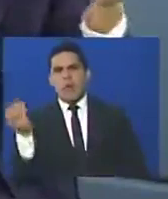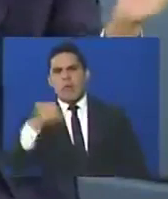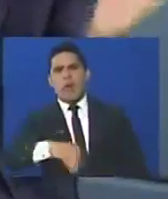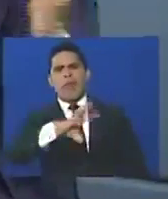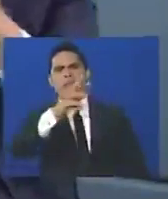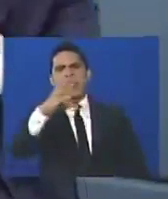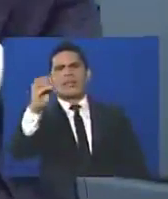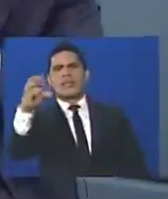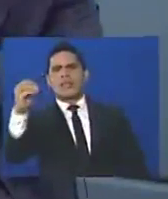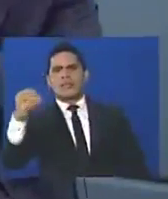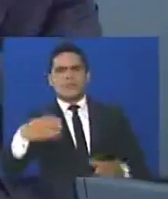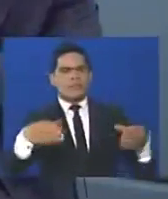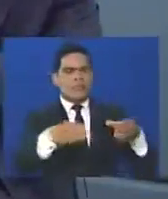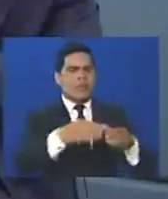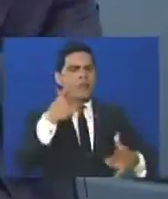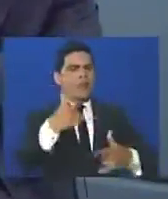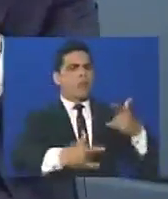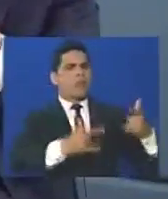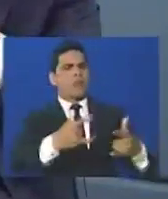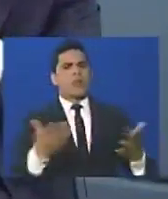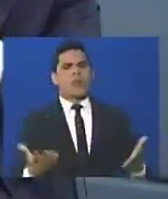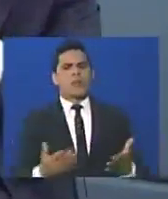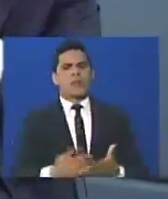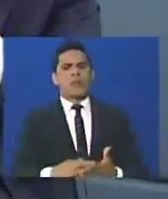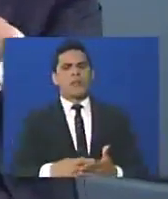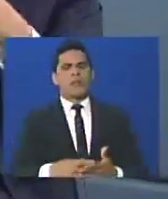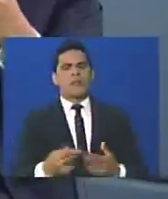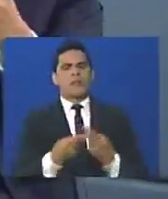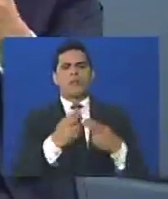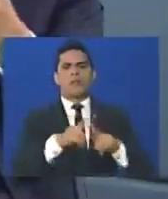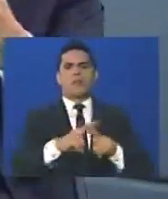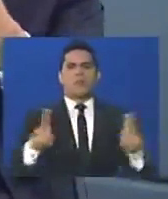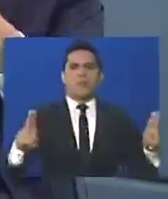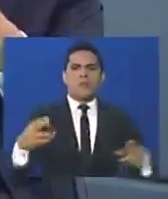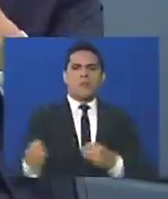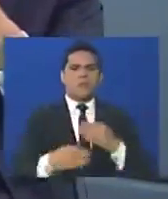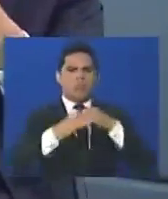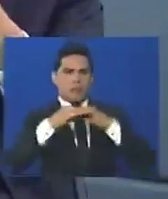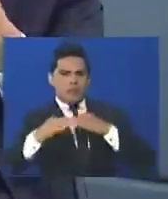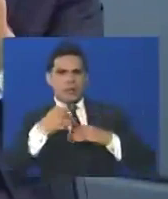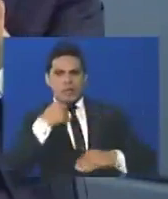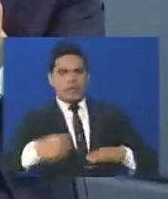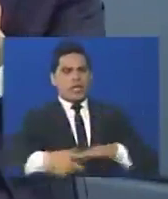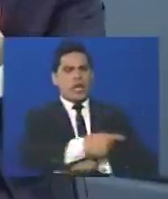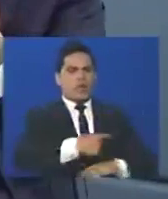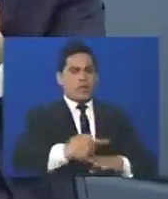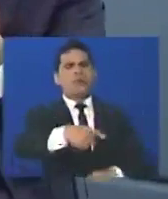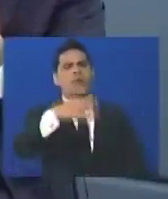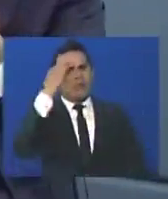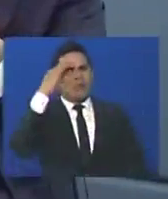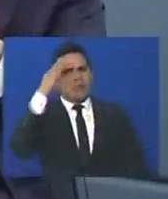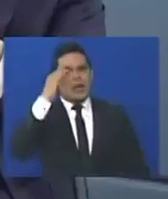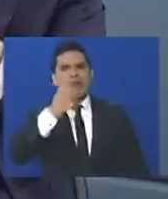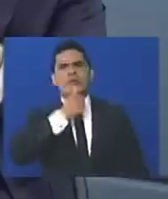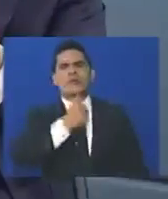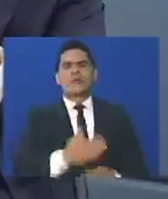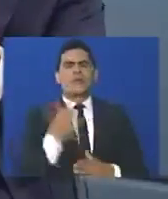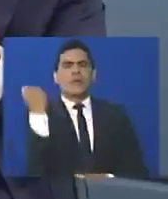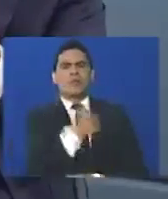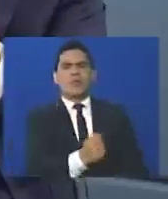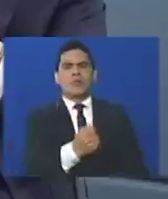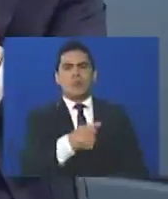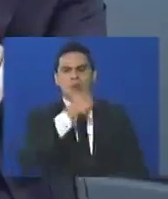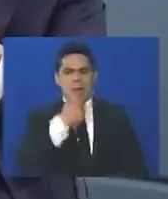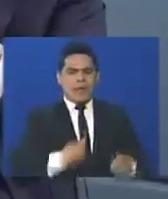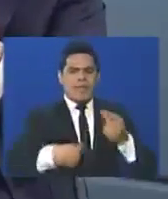más de 600 bandas armadas para pacificarlo, es decir, que el presidente y su gobierno sabe dónde están los asesinos, los traficantes